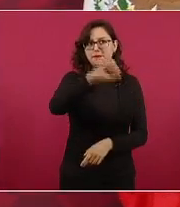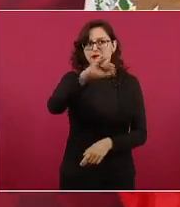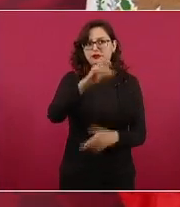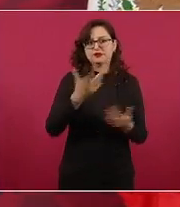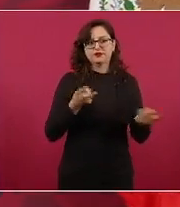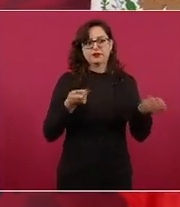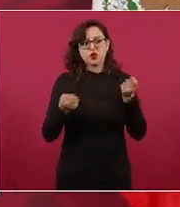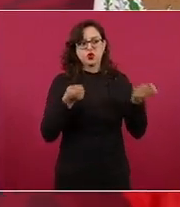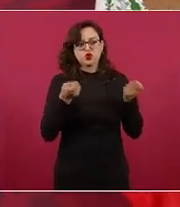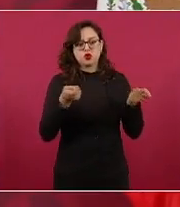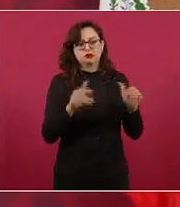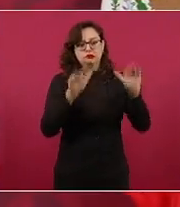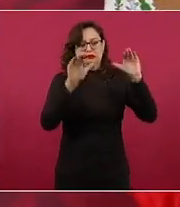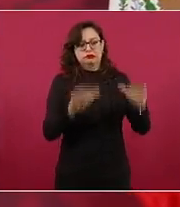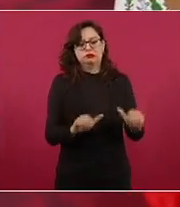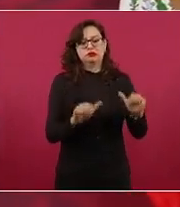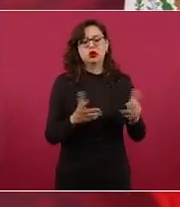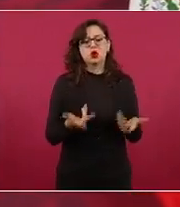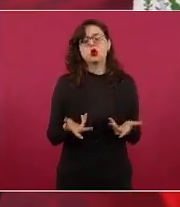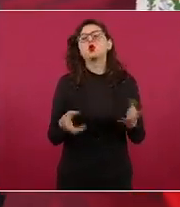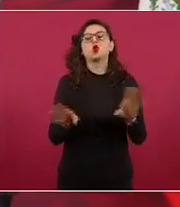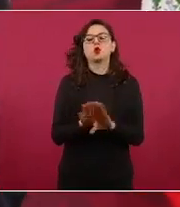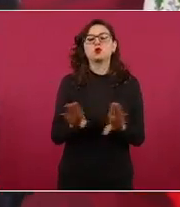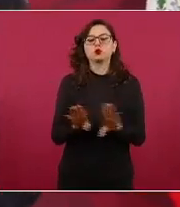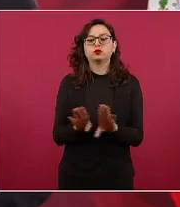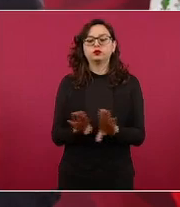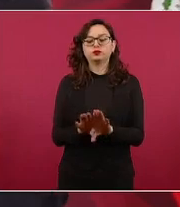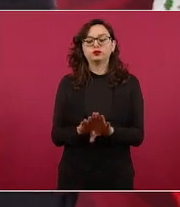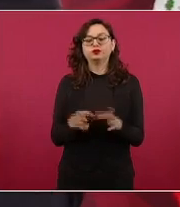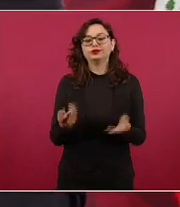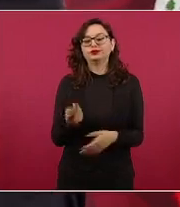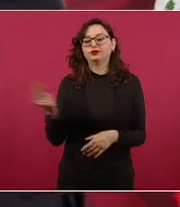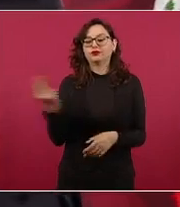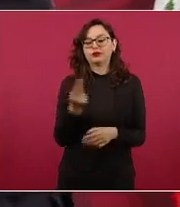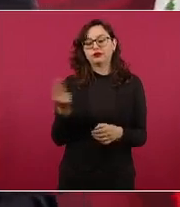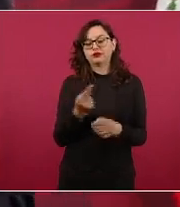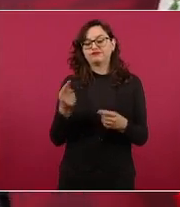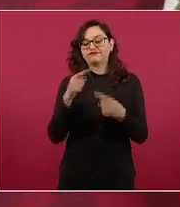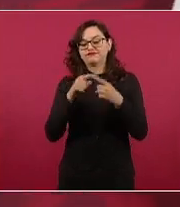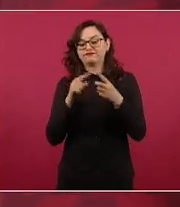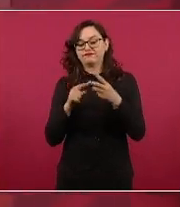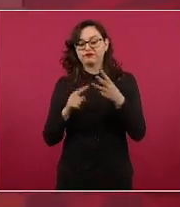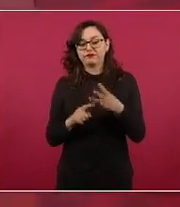exige el que se impulse la actividad productiva